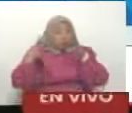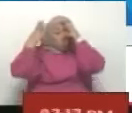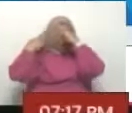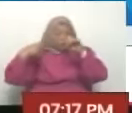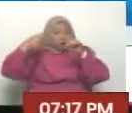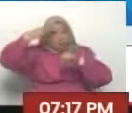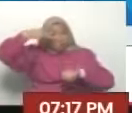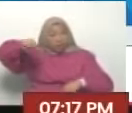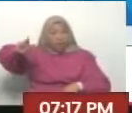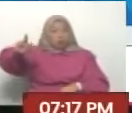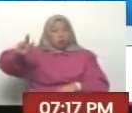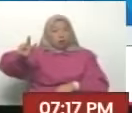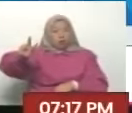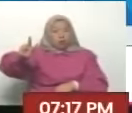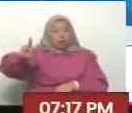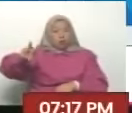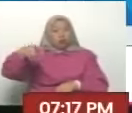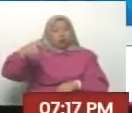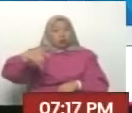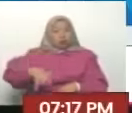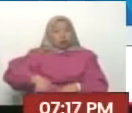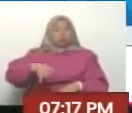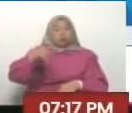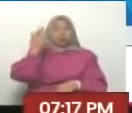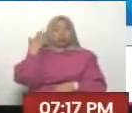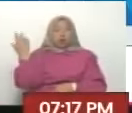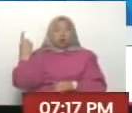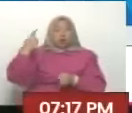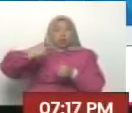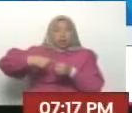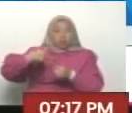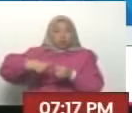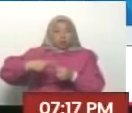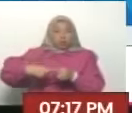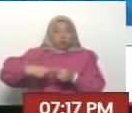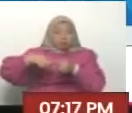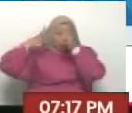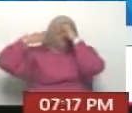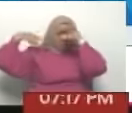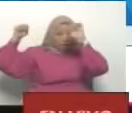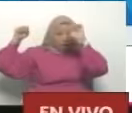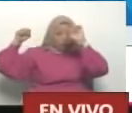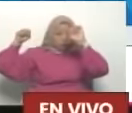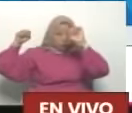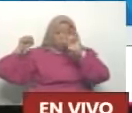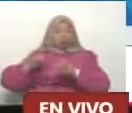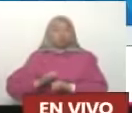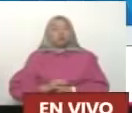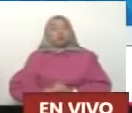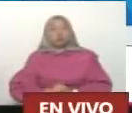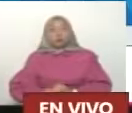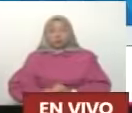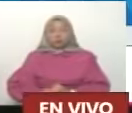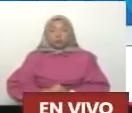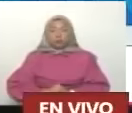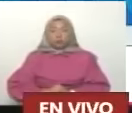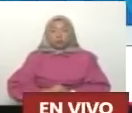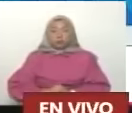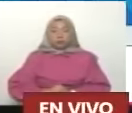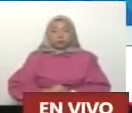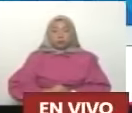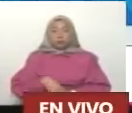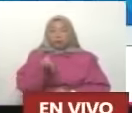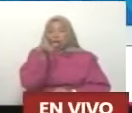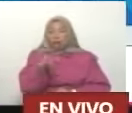territorio de México que es la embajada allá en Quito lo hizo porque es un